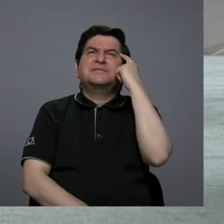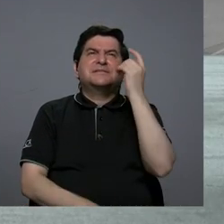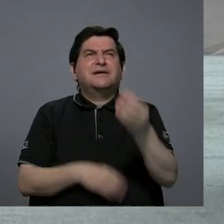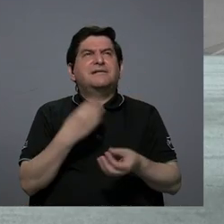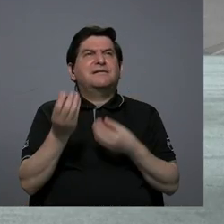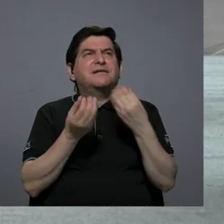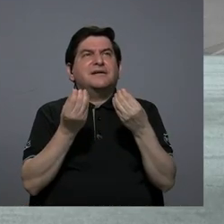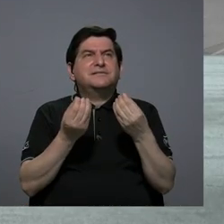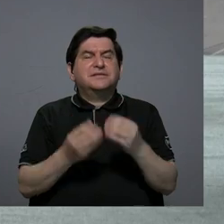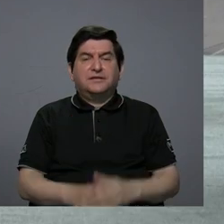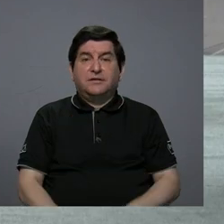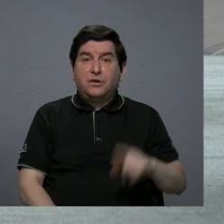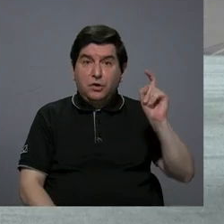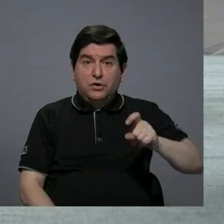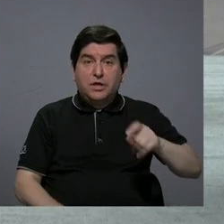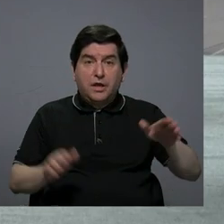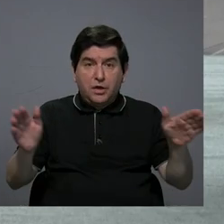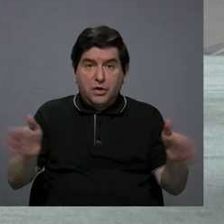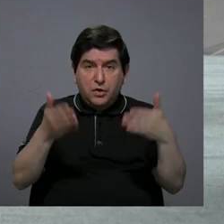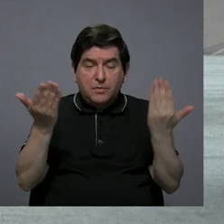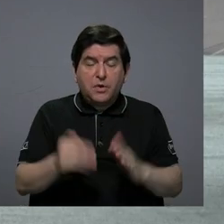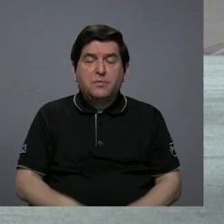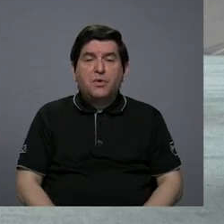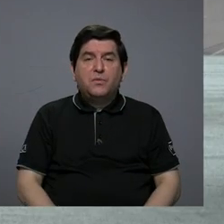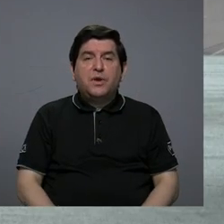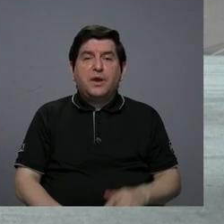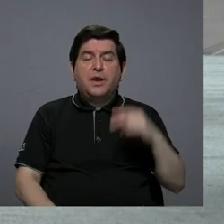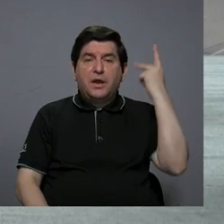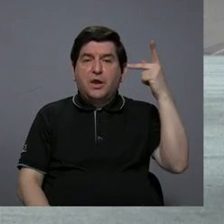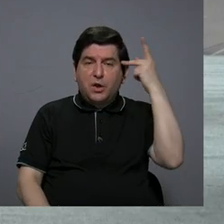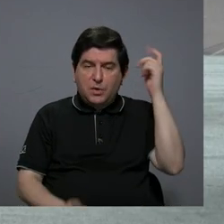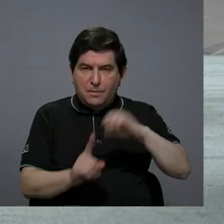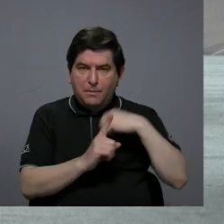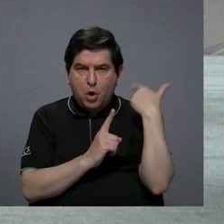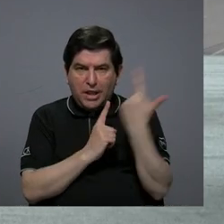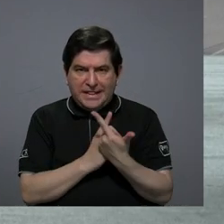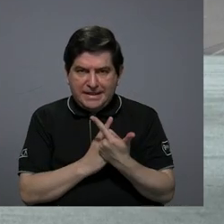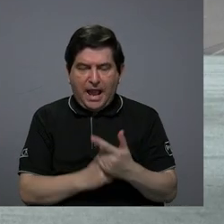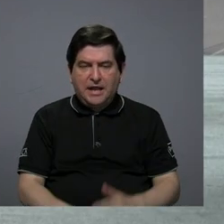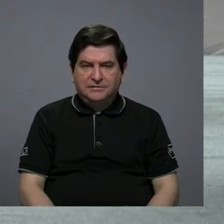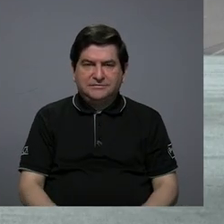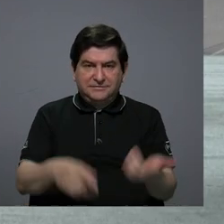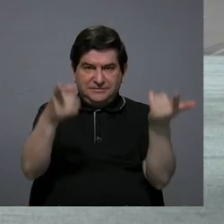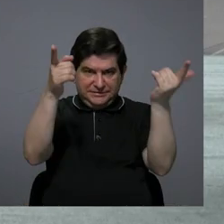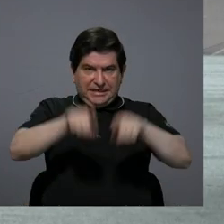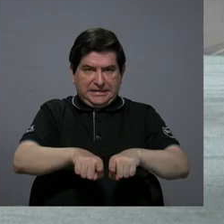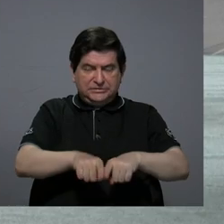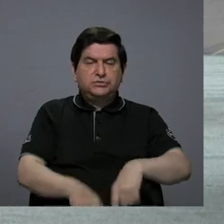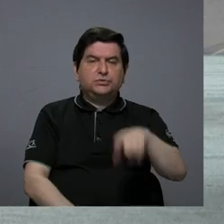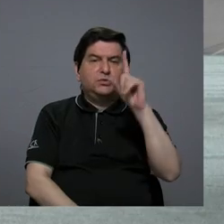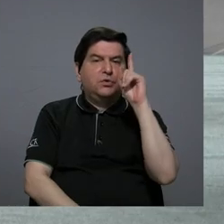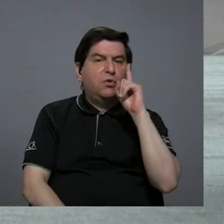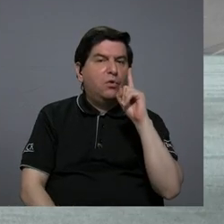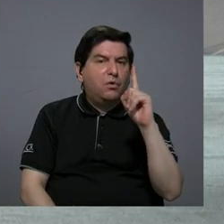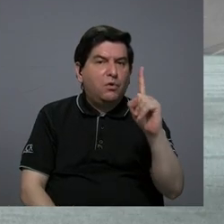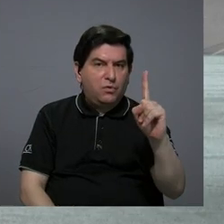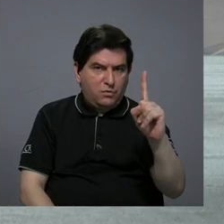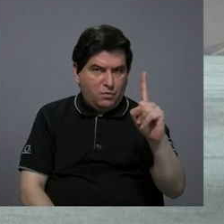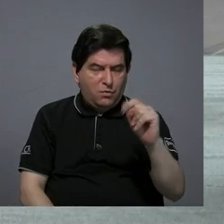realidad, lo que hay que hacer es promover políticas sociales. De hecho, uno de los